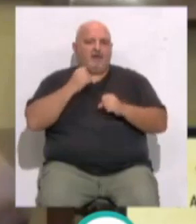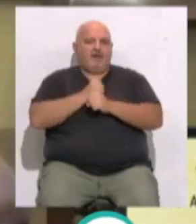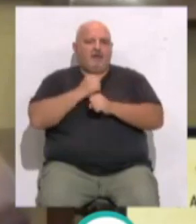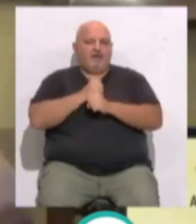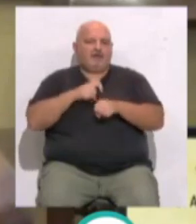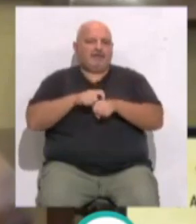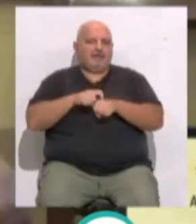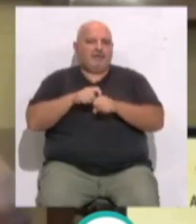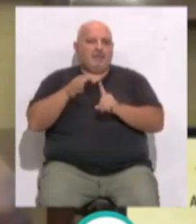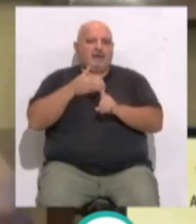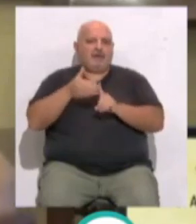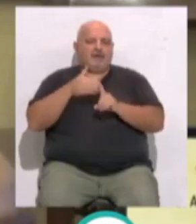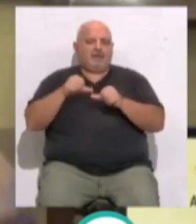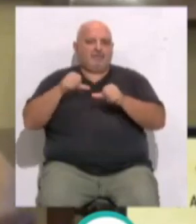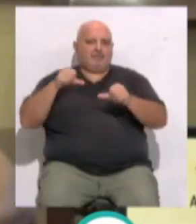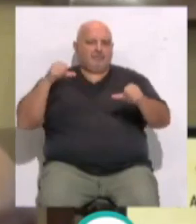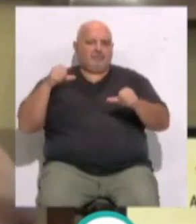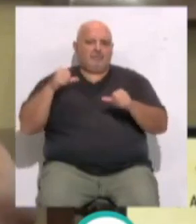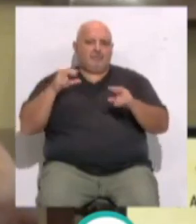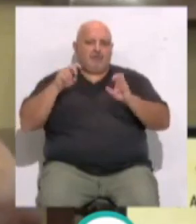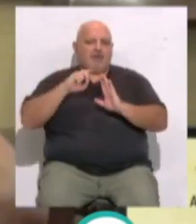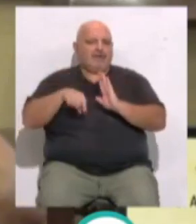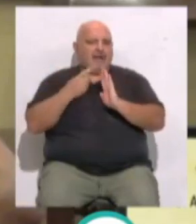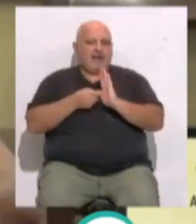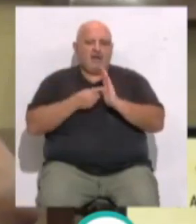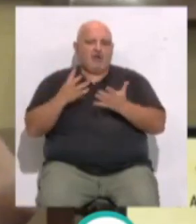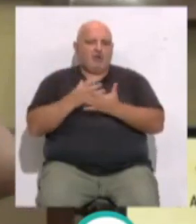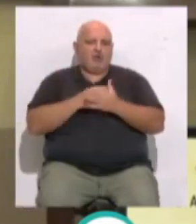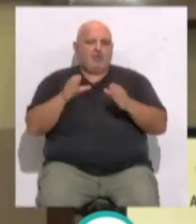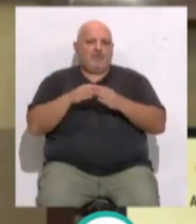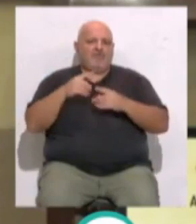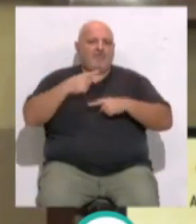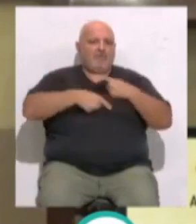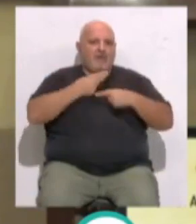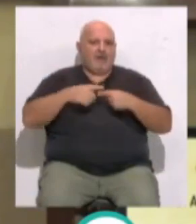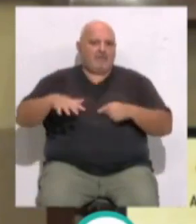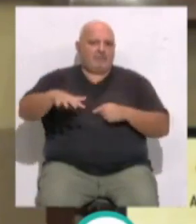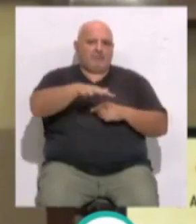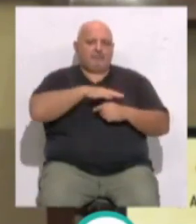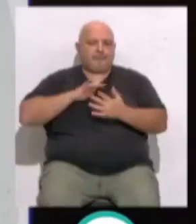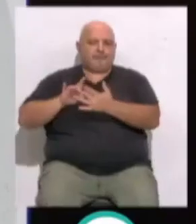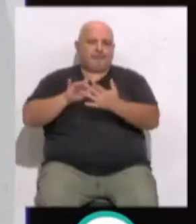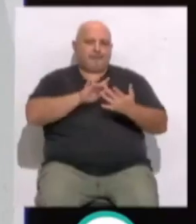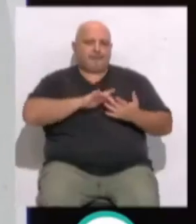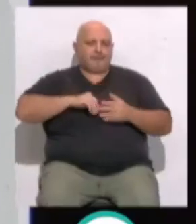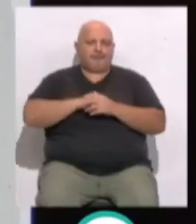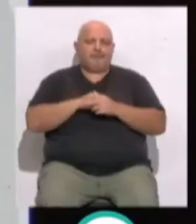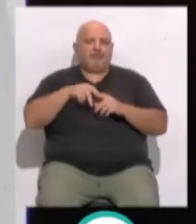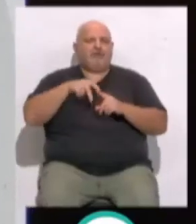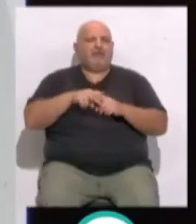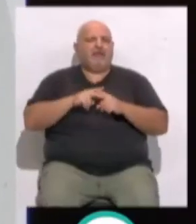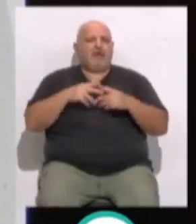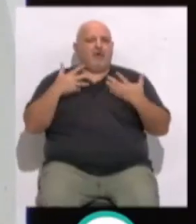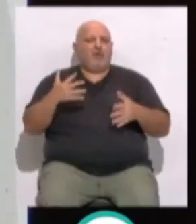trabaja este tipo de maltrato de manera integral con todos los miembros de la familia y con todo el entorno que rodea al menor. Los talleres